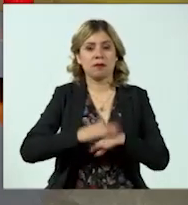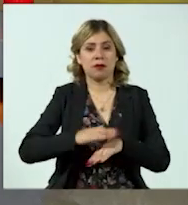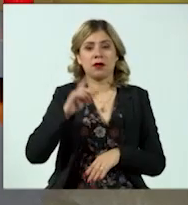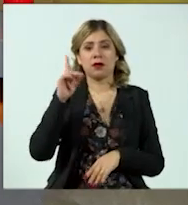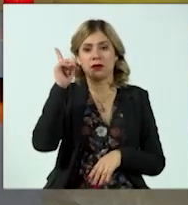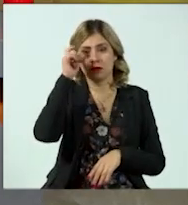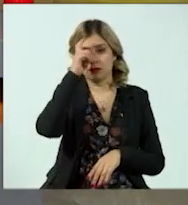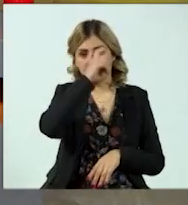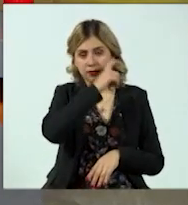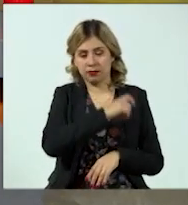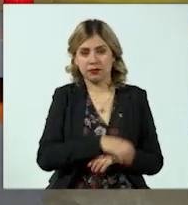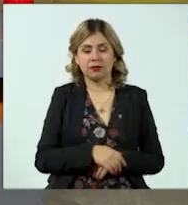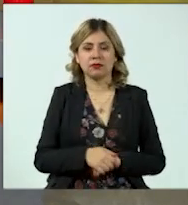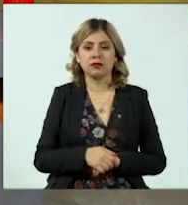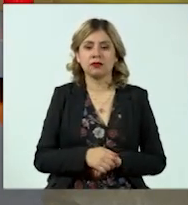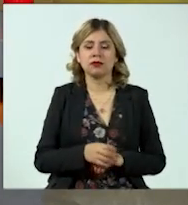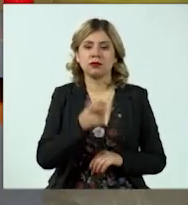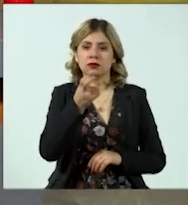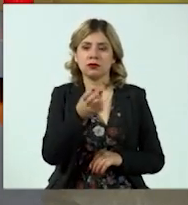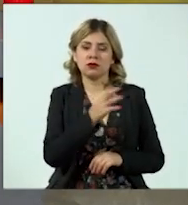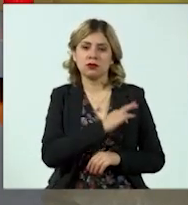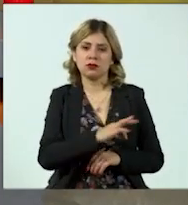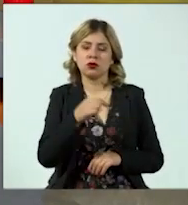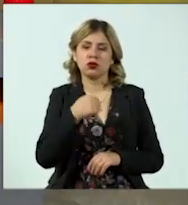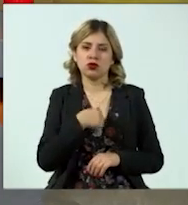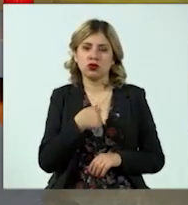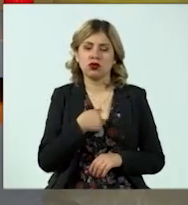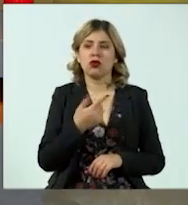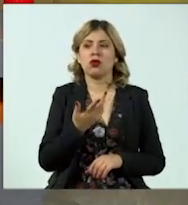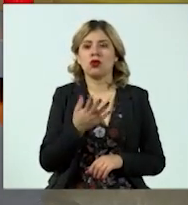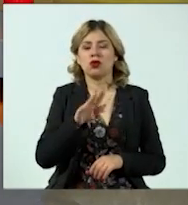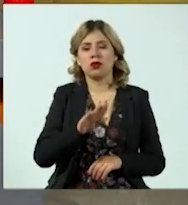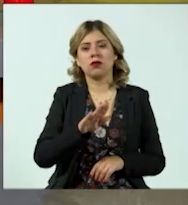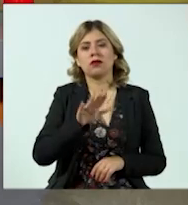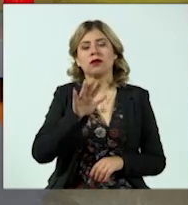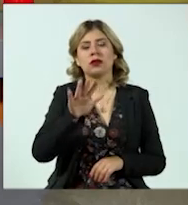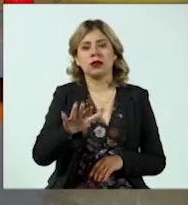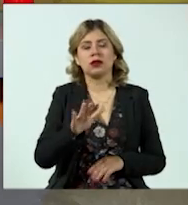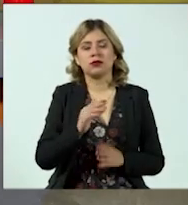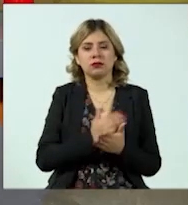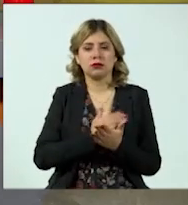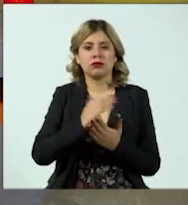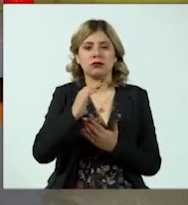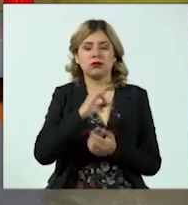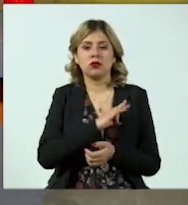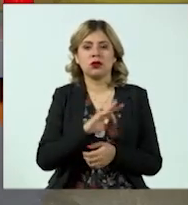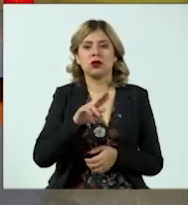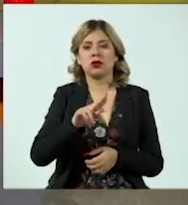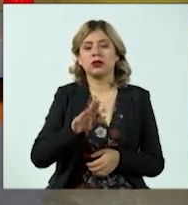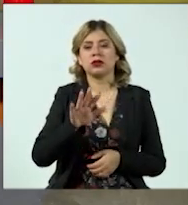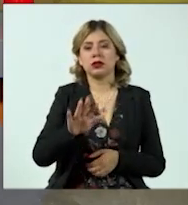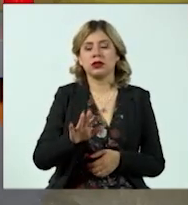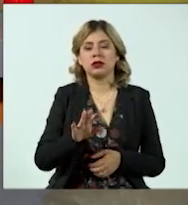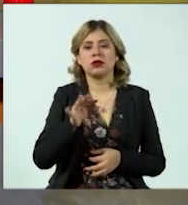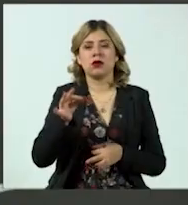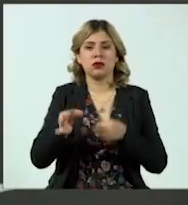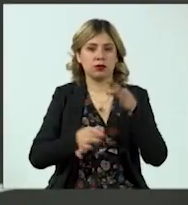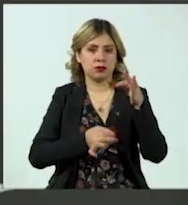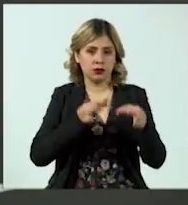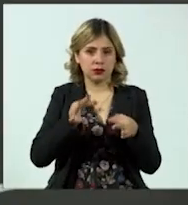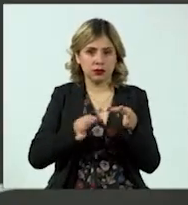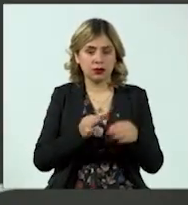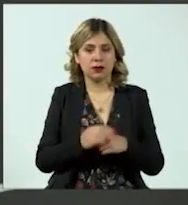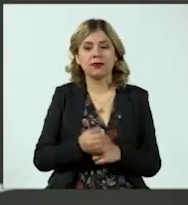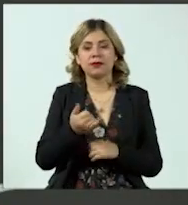académicamente hablando. Después de decir, yo tengo 95%, supero con gran facilidad el 85% que la convocatoria me pide,